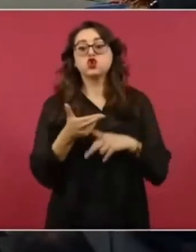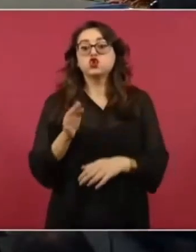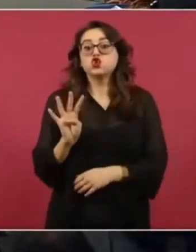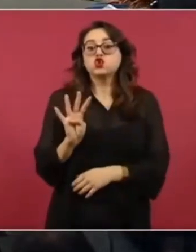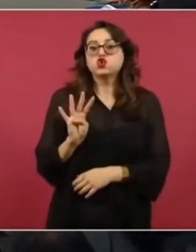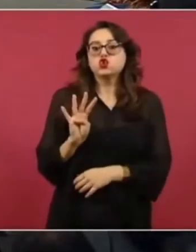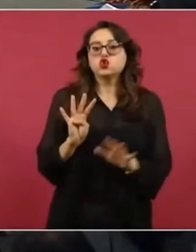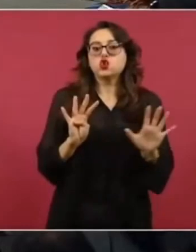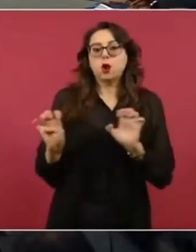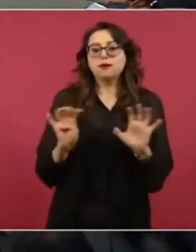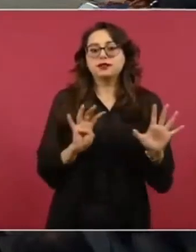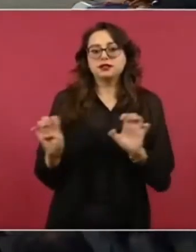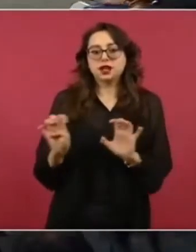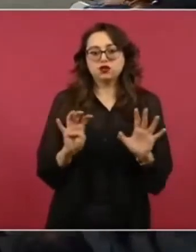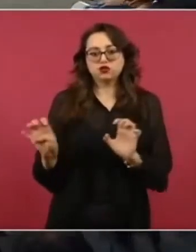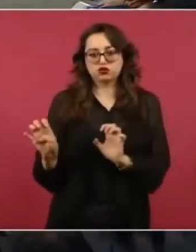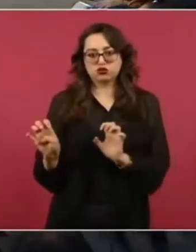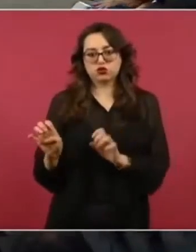número de personas que están llegando.